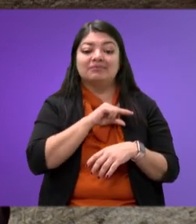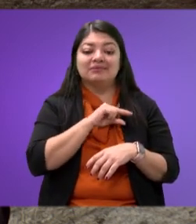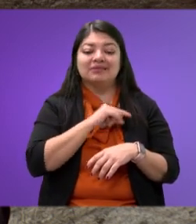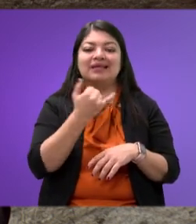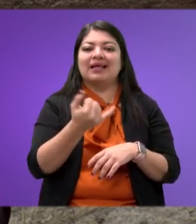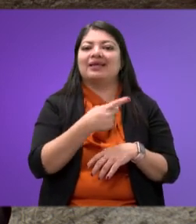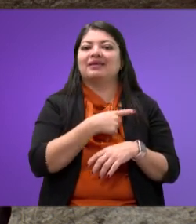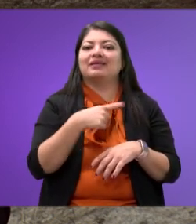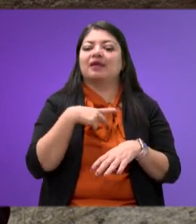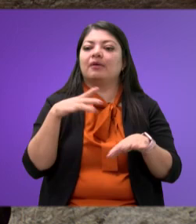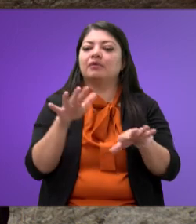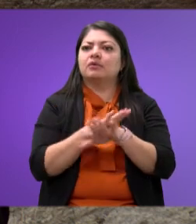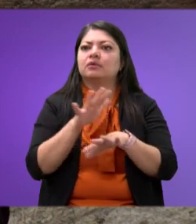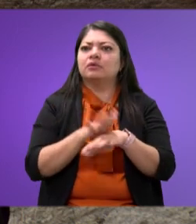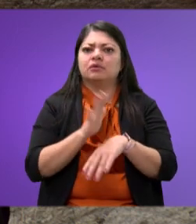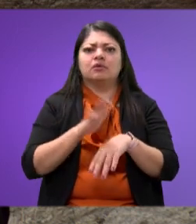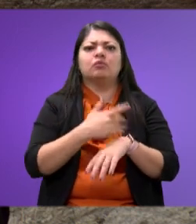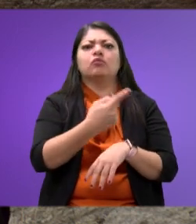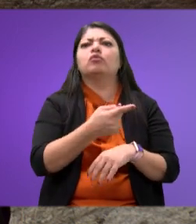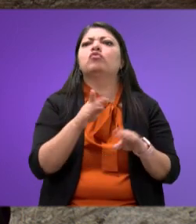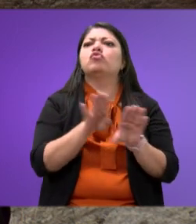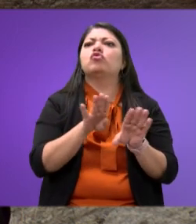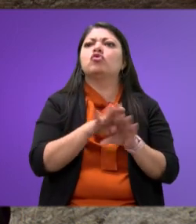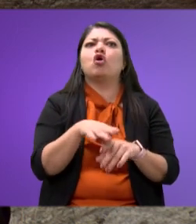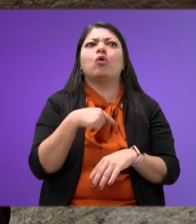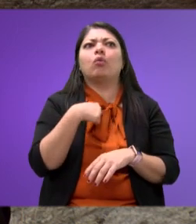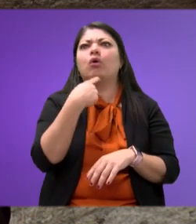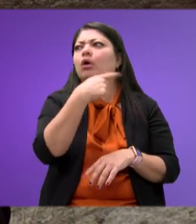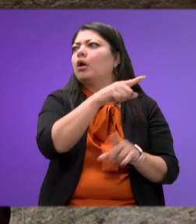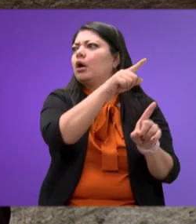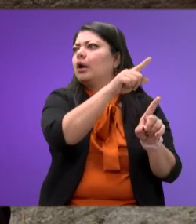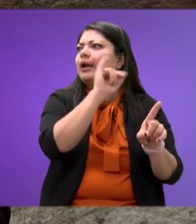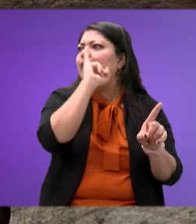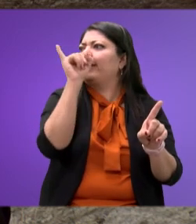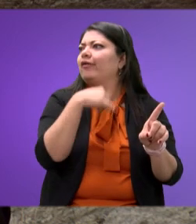se modifique, porque ¿cómo tú vas a acusar a tu jefe de que tortura?